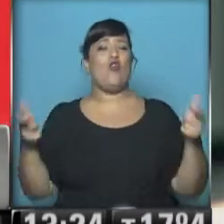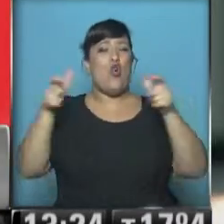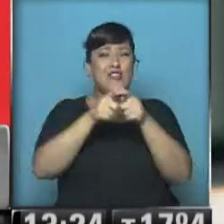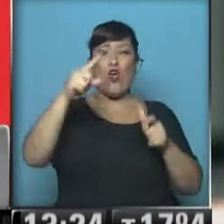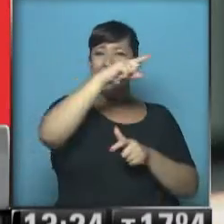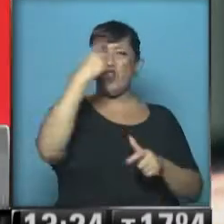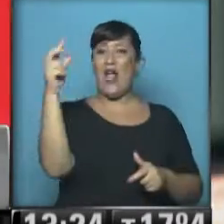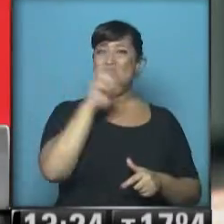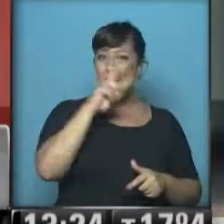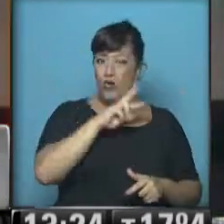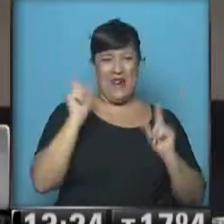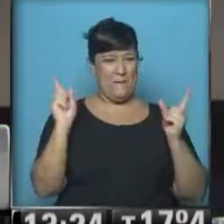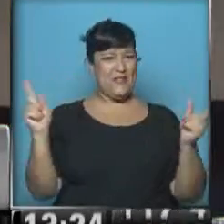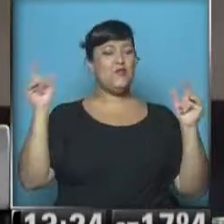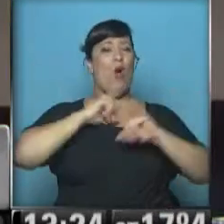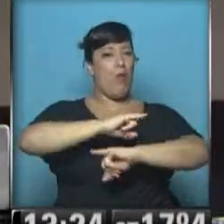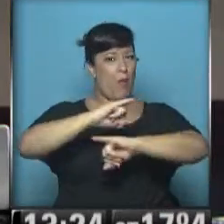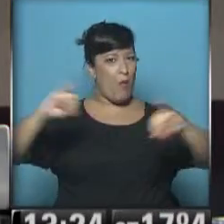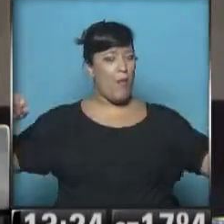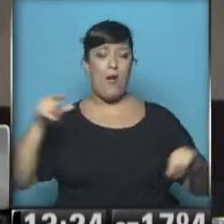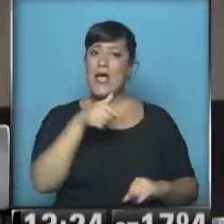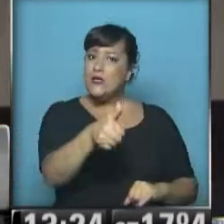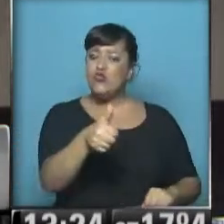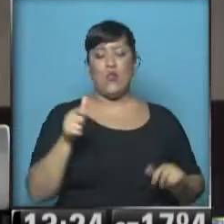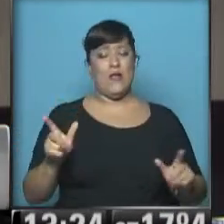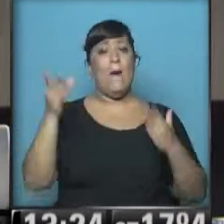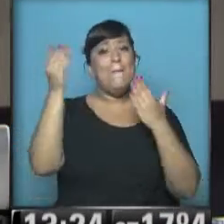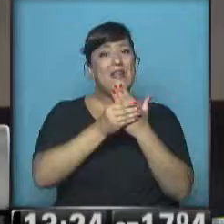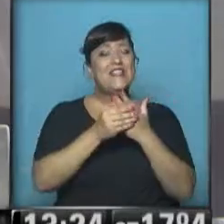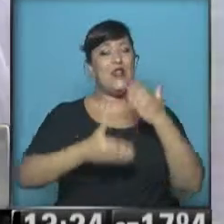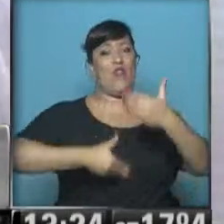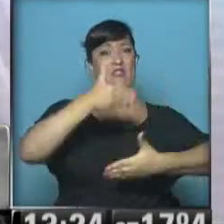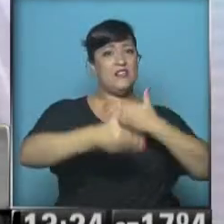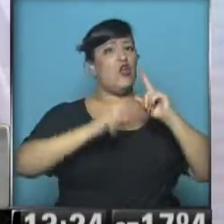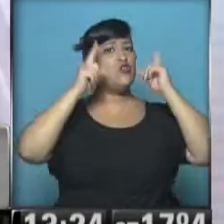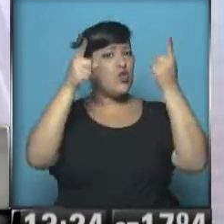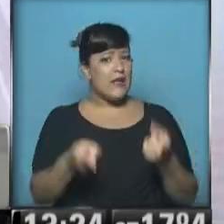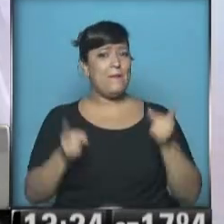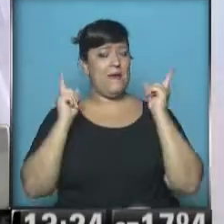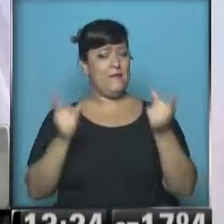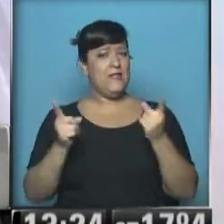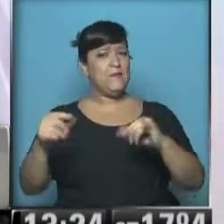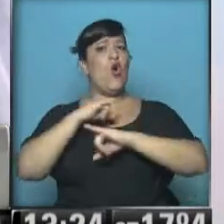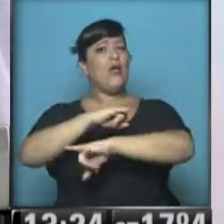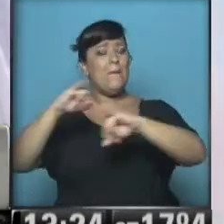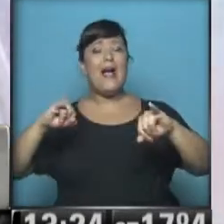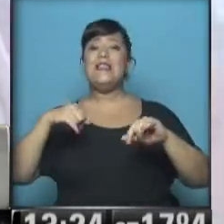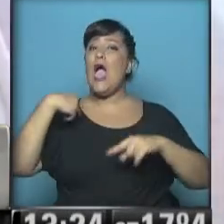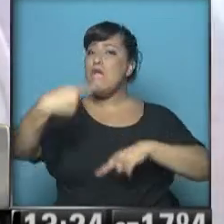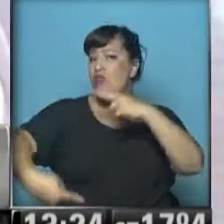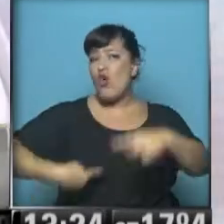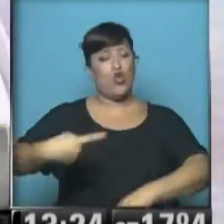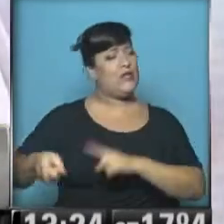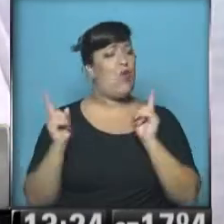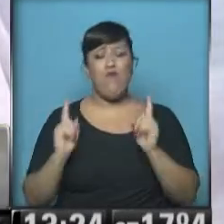sigue utilizando, y realmente esto es fantástico, el Ministerio de Desarrollo sigue utilizando esta campaña y vamos a seguir utilizándola.